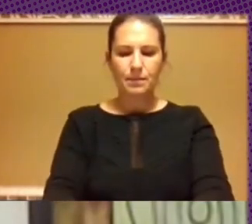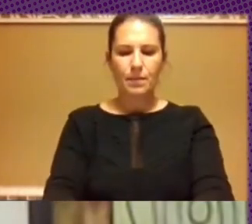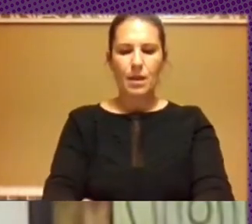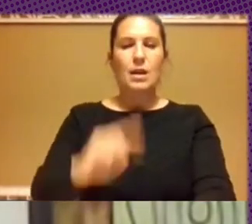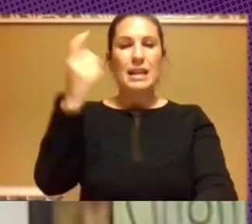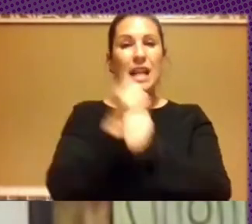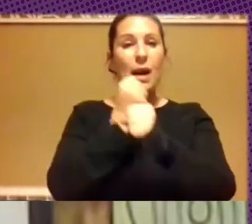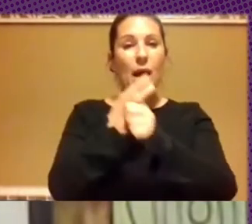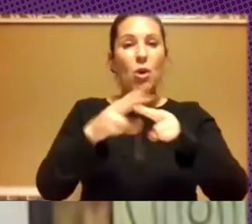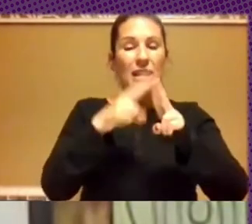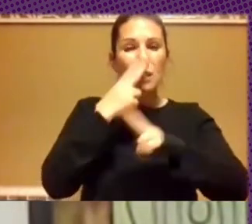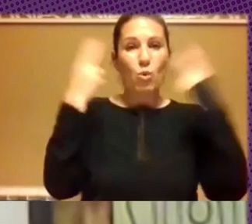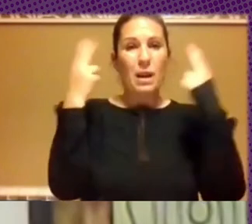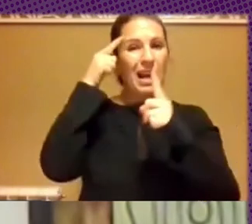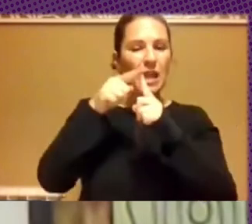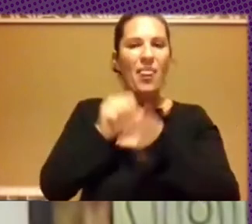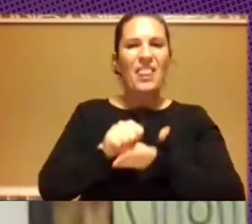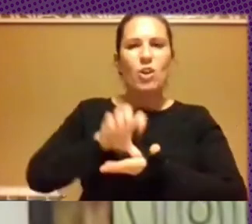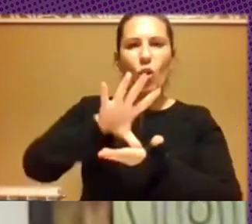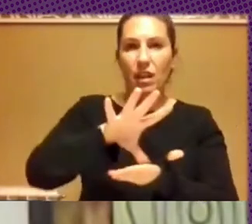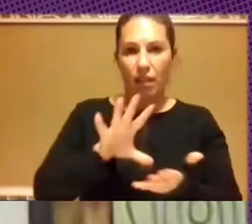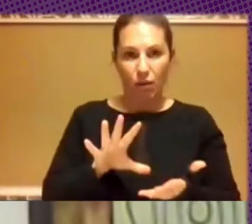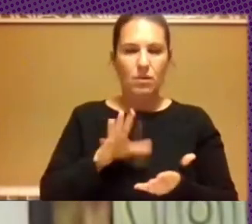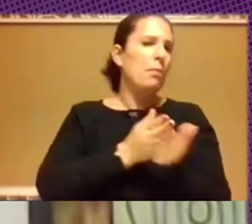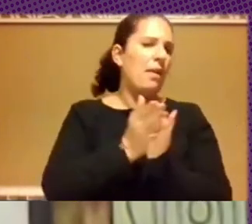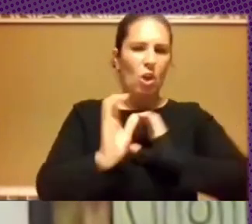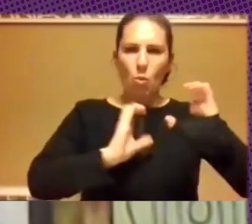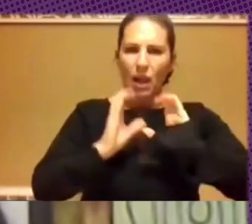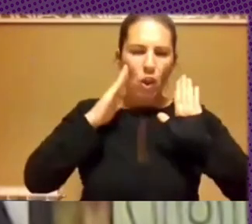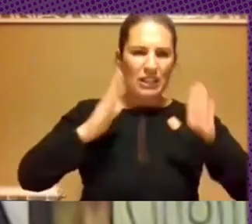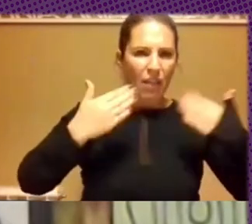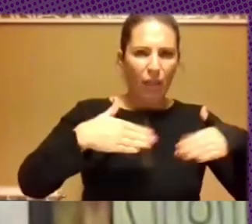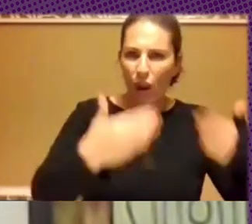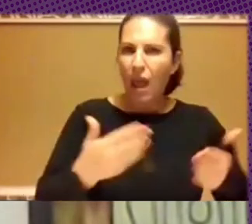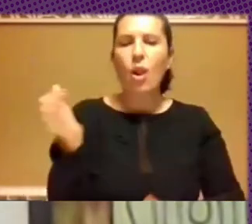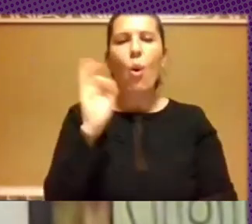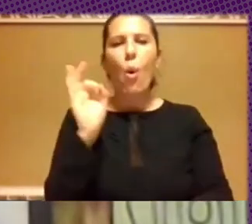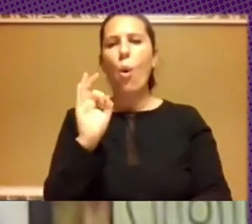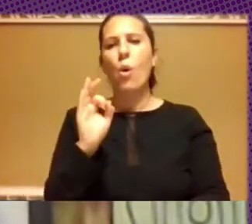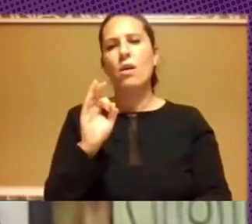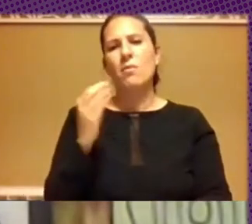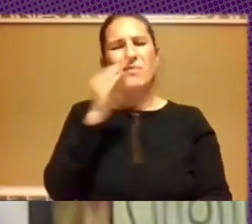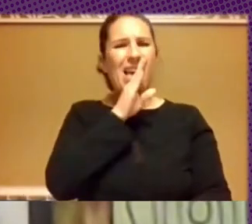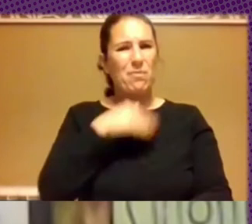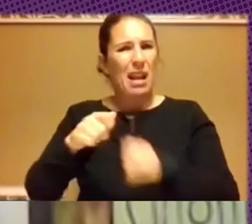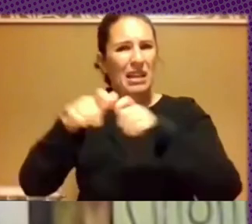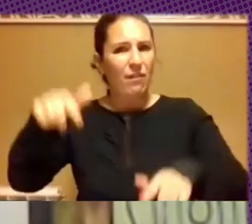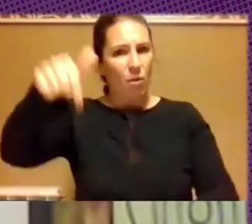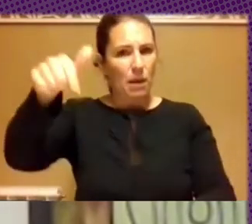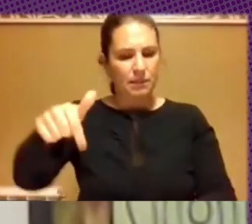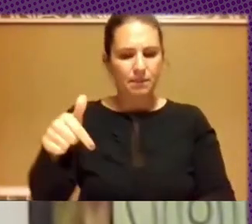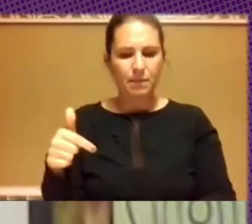apunten a la desconcentración tanto en medios de comunicación tradicionales como en estas plataformas en ese sentido